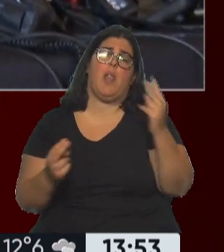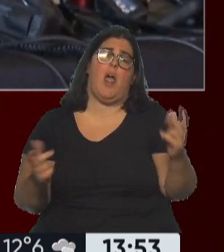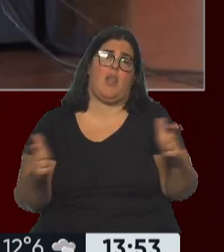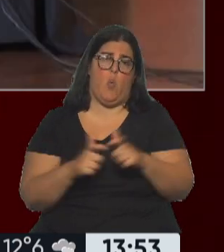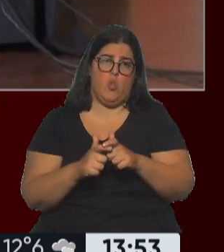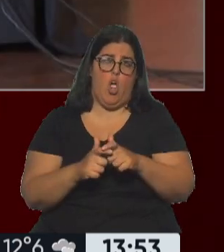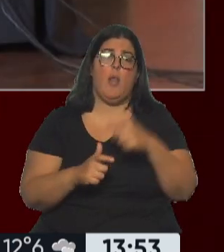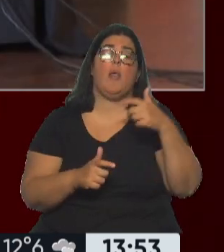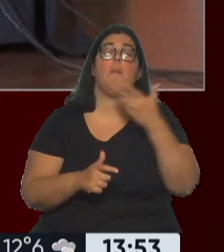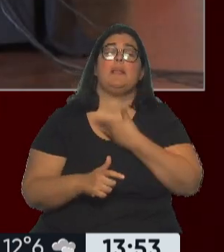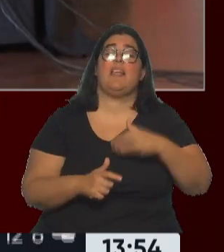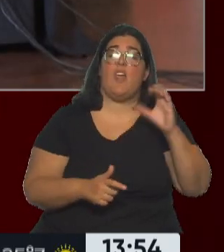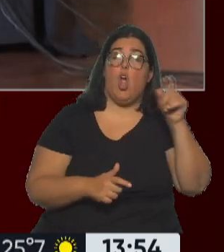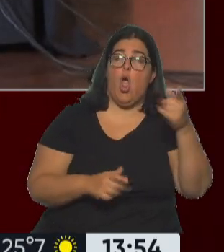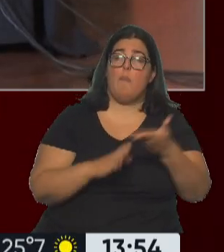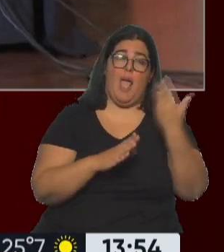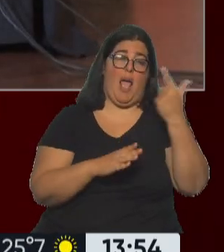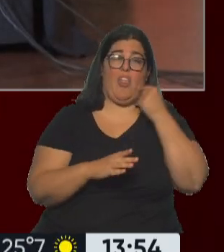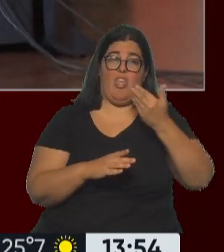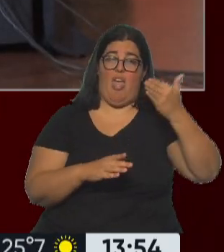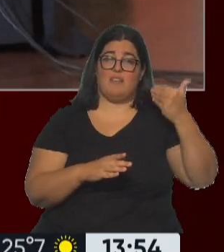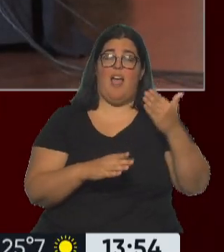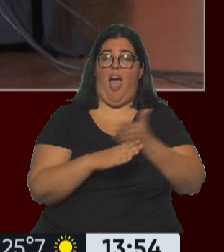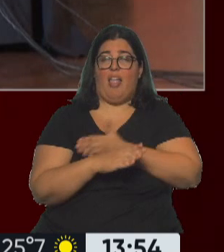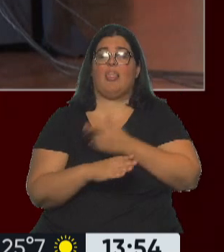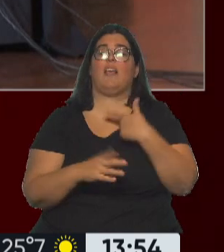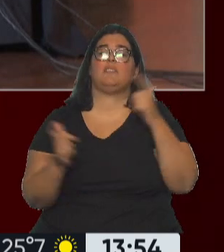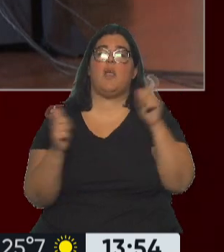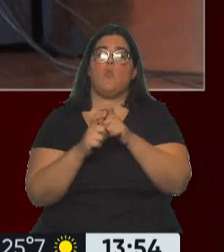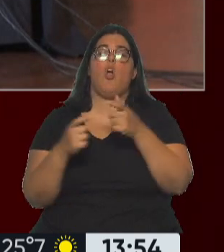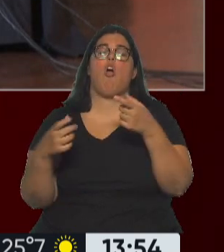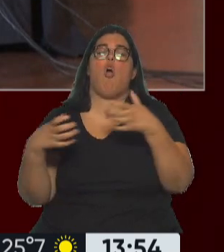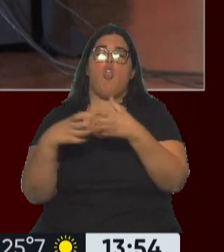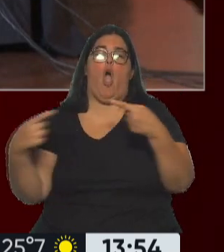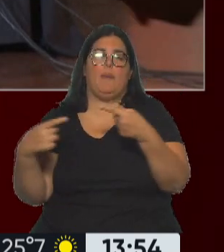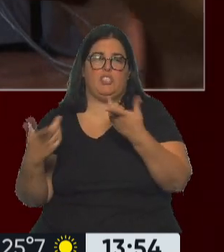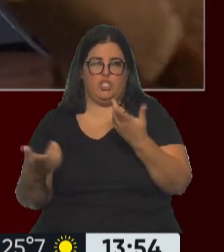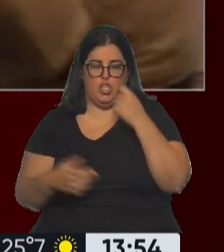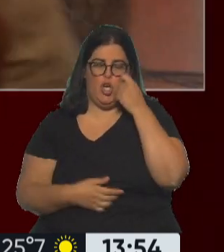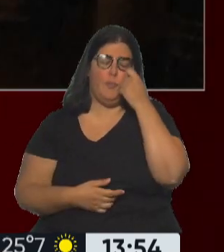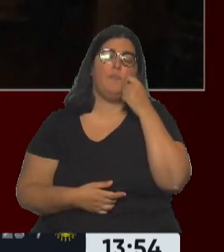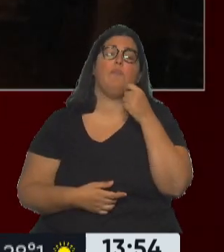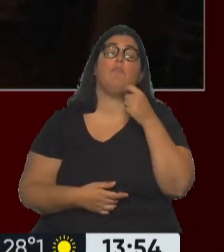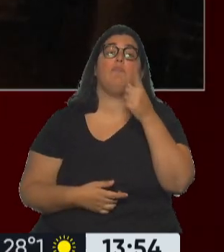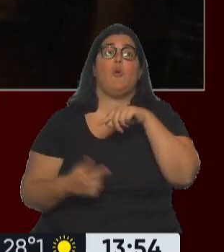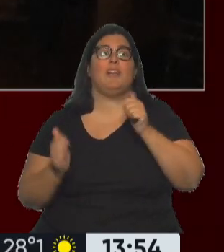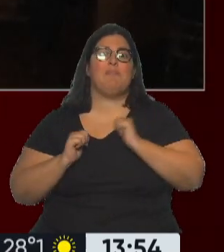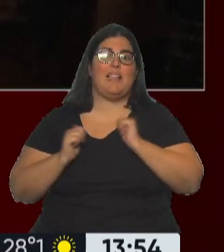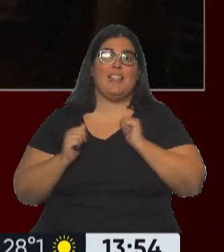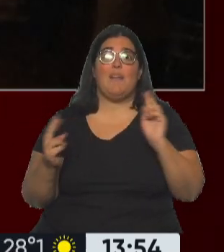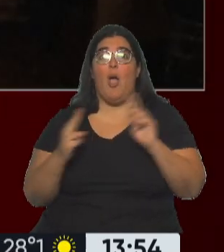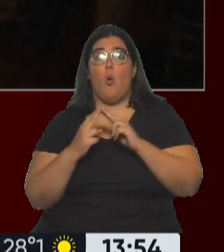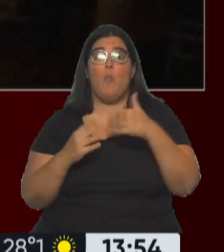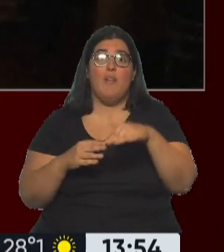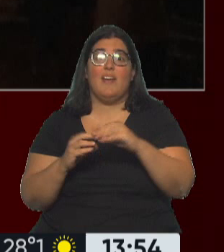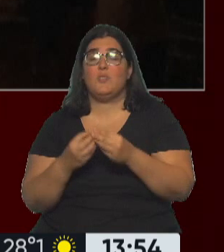A su vez, Petro se había reunido pocos días antes con representantes de la oposición y sin embargo, a pesar de estas expectativas iniciales, podríamos decir